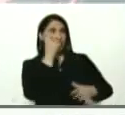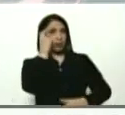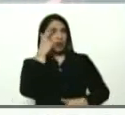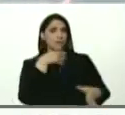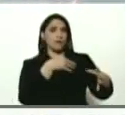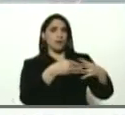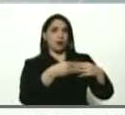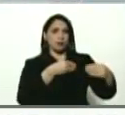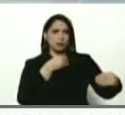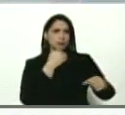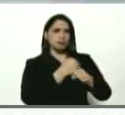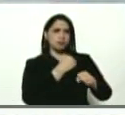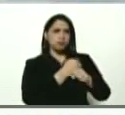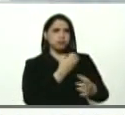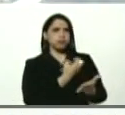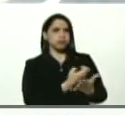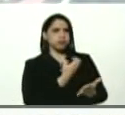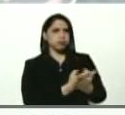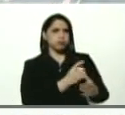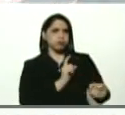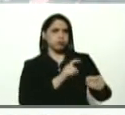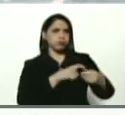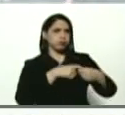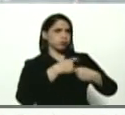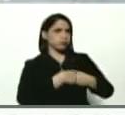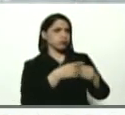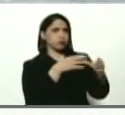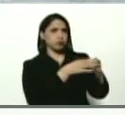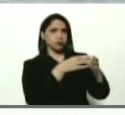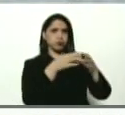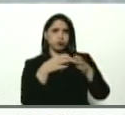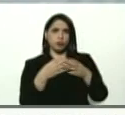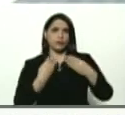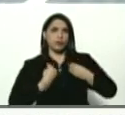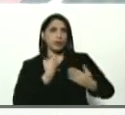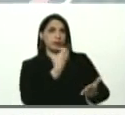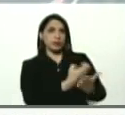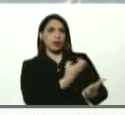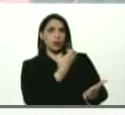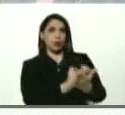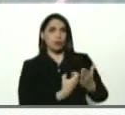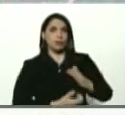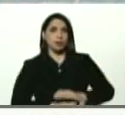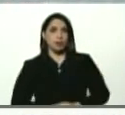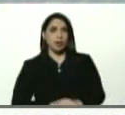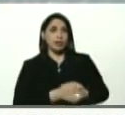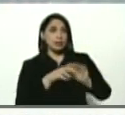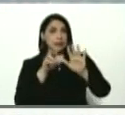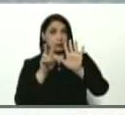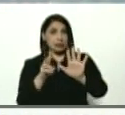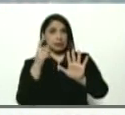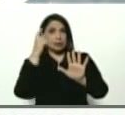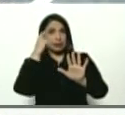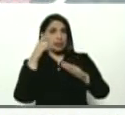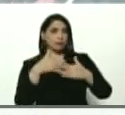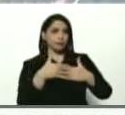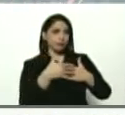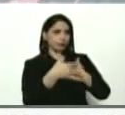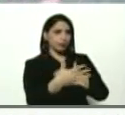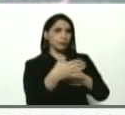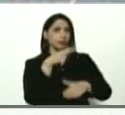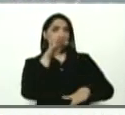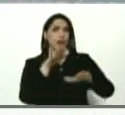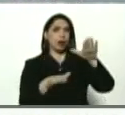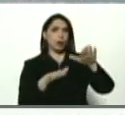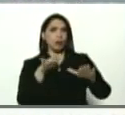flexibilización, donde se incorporaron sectores de la vida económica. Y los 7 días que están transcurriendo aún,